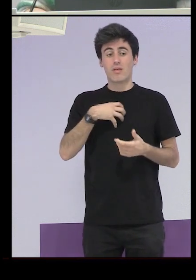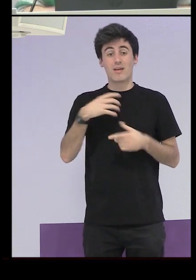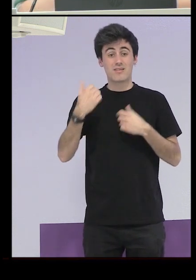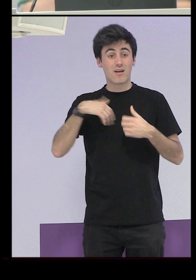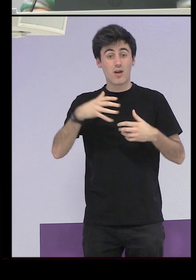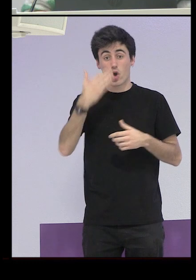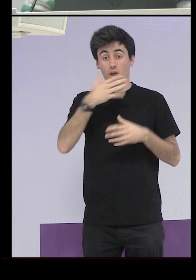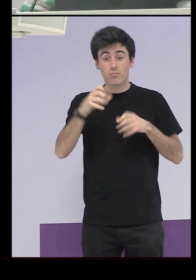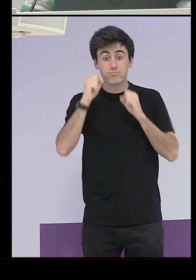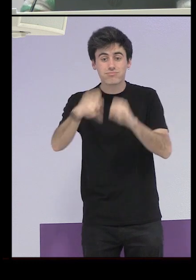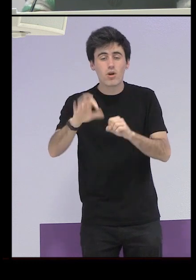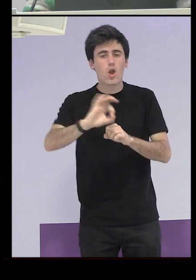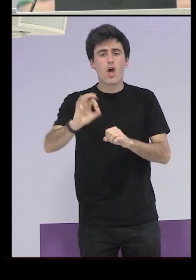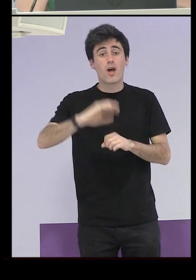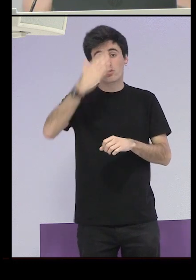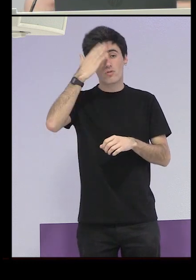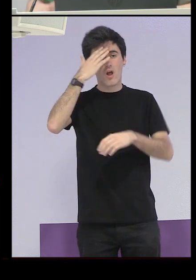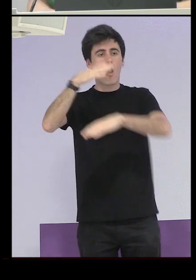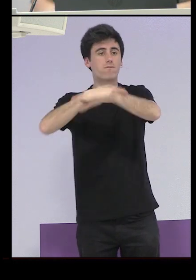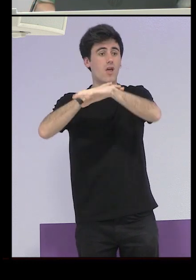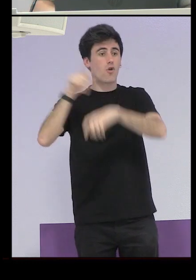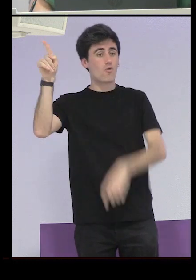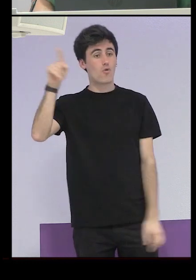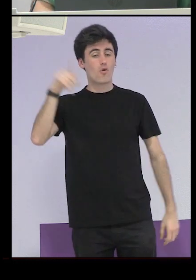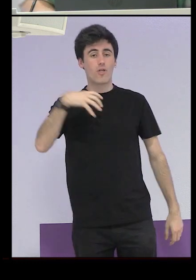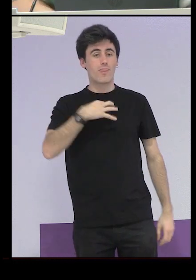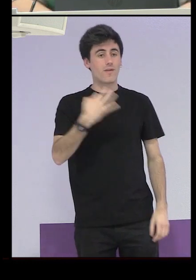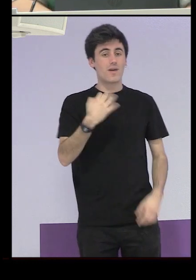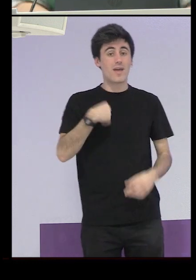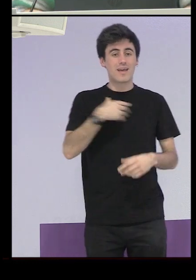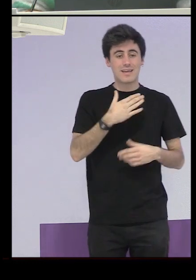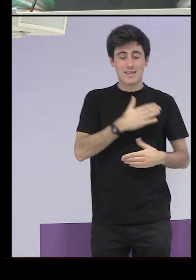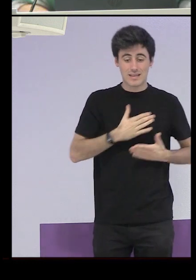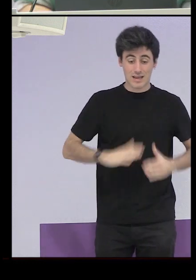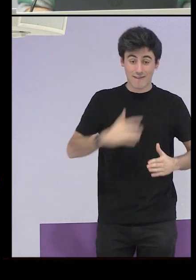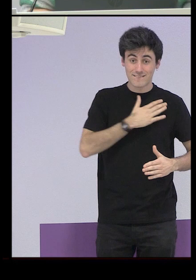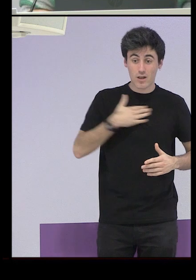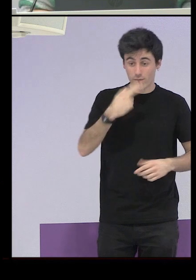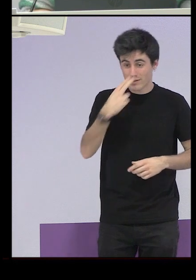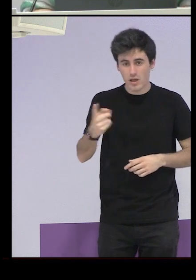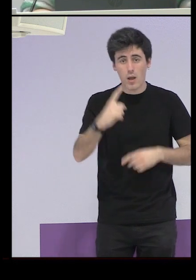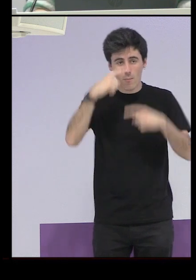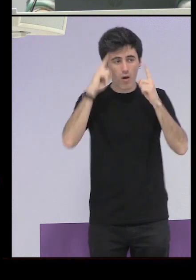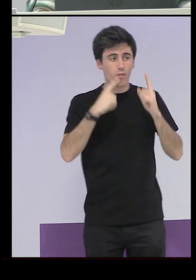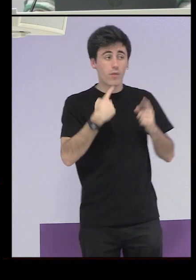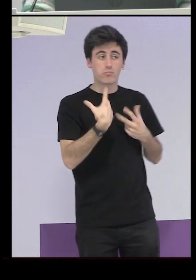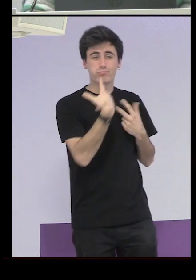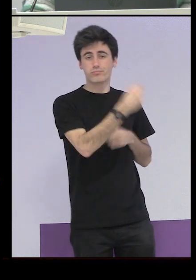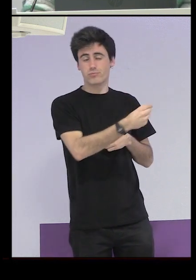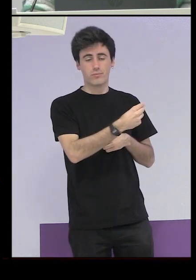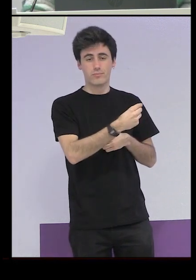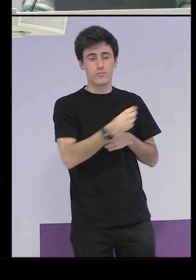entregado a un colegio sino que estaban tuteladas por el Estado y que de repente tú pedías permiso para ver a tu hija y te decían las monjas que no y esto